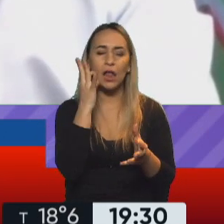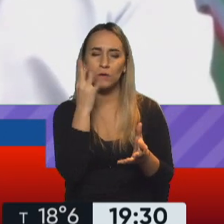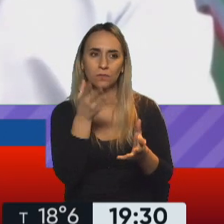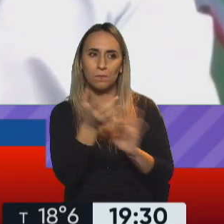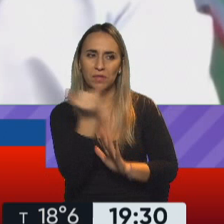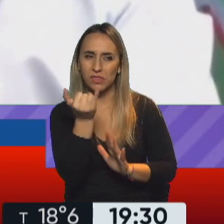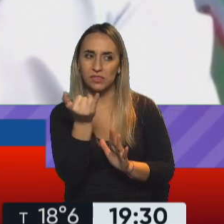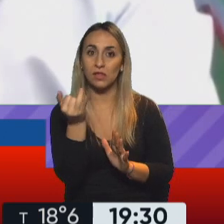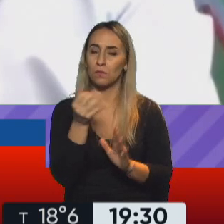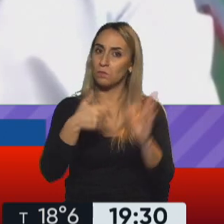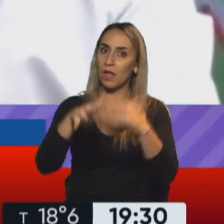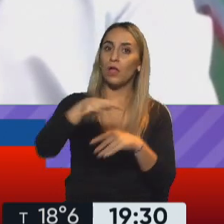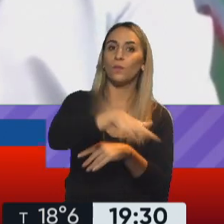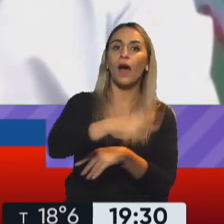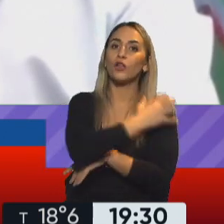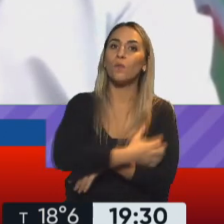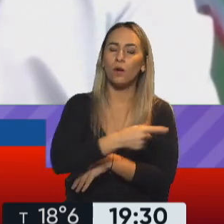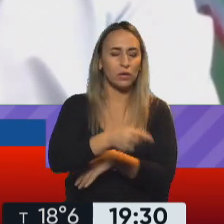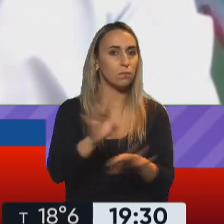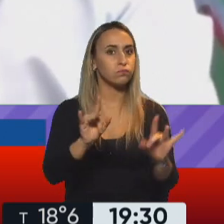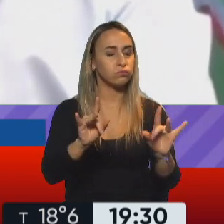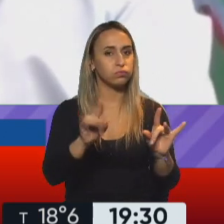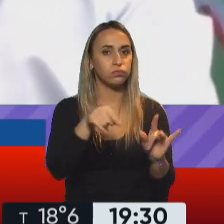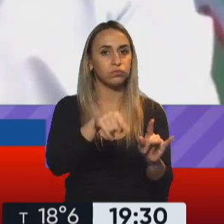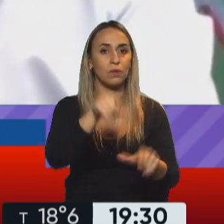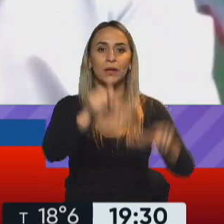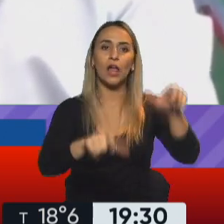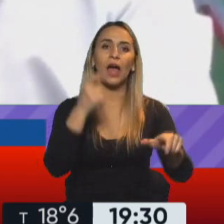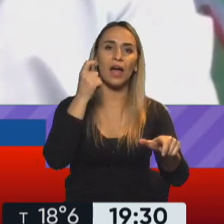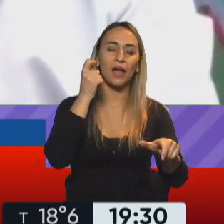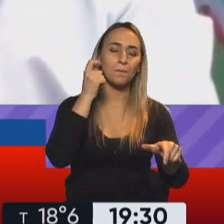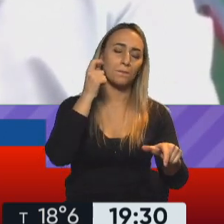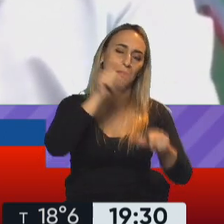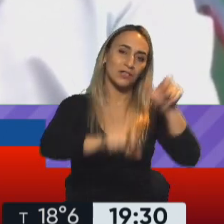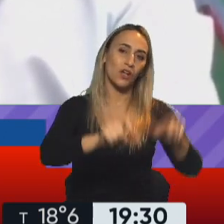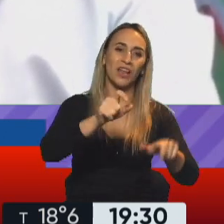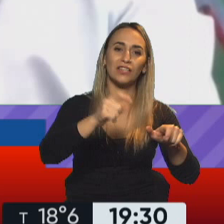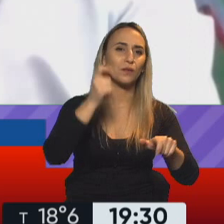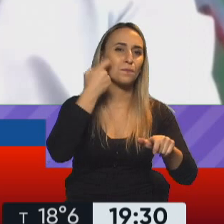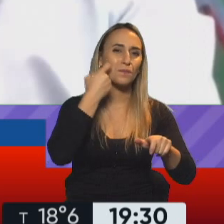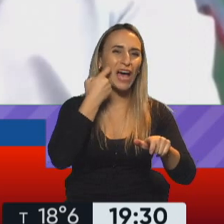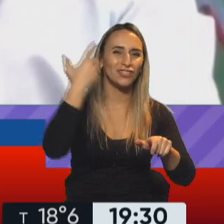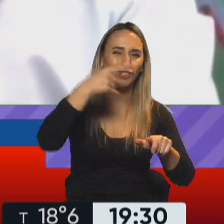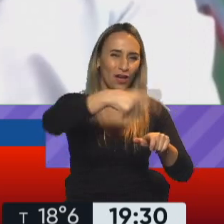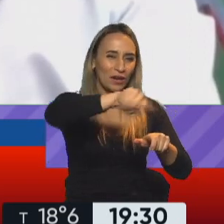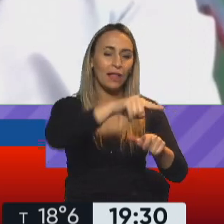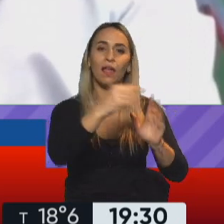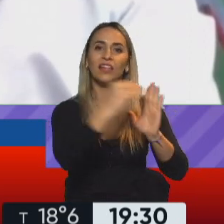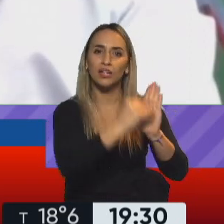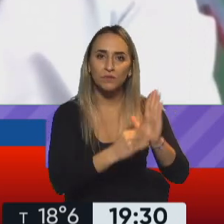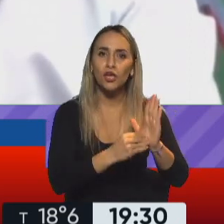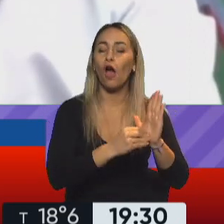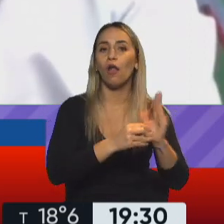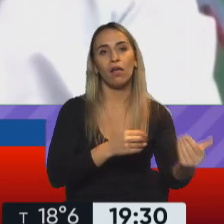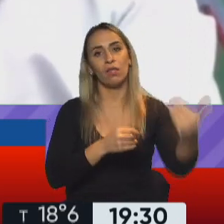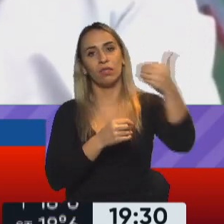que, sobre todo en los barrios populares, está costando que los adultos mayores se inscriban y se acerquen a vacunarse. Así que por ahí está una buena